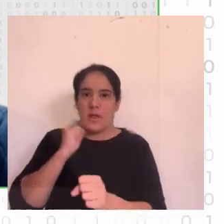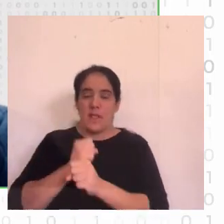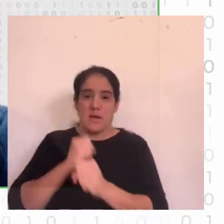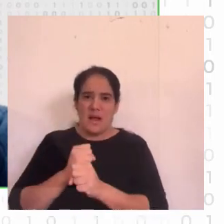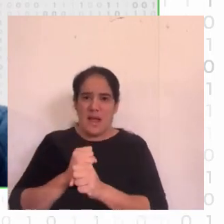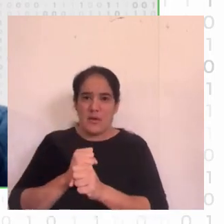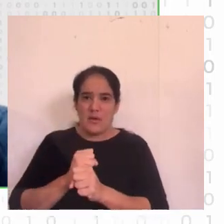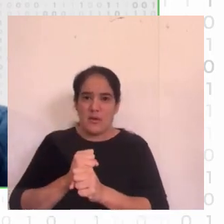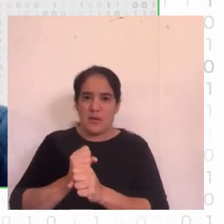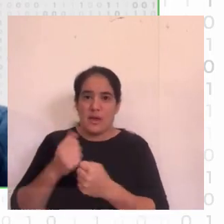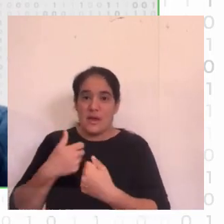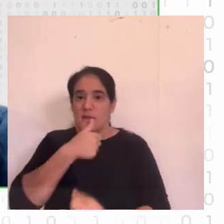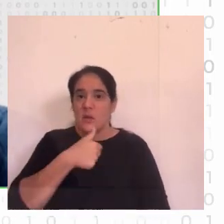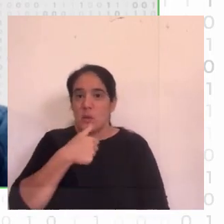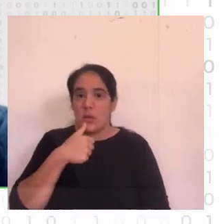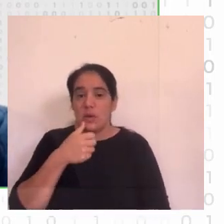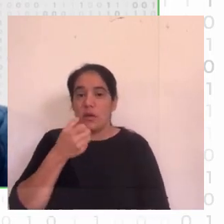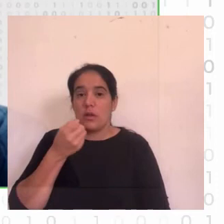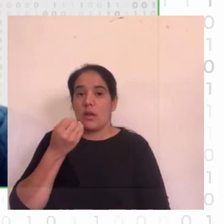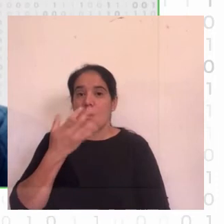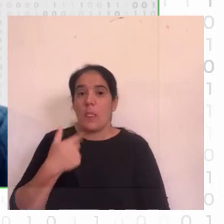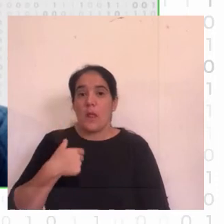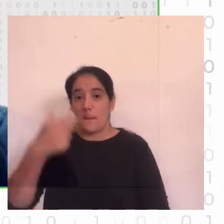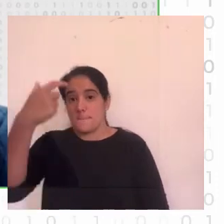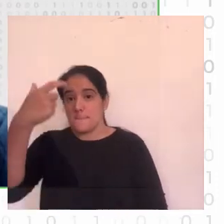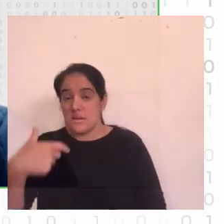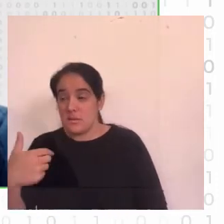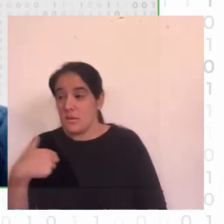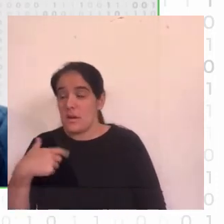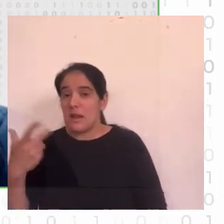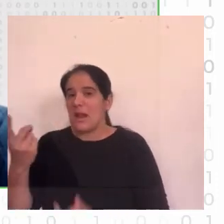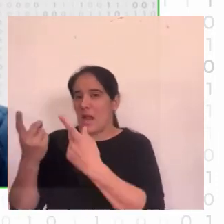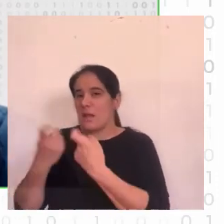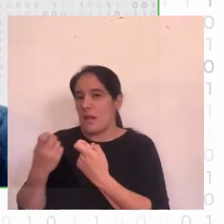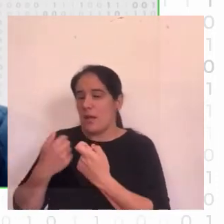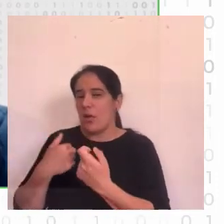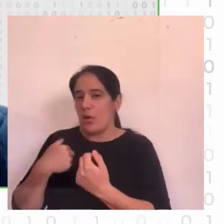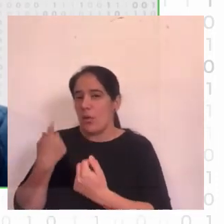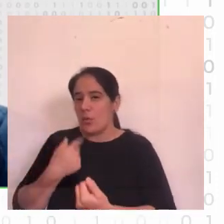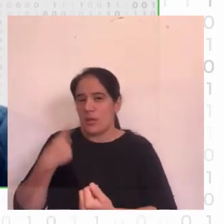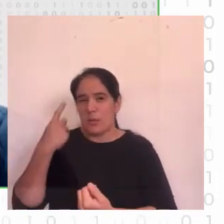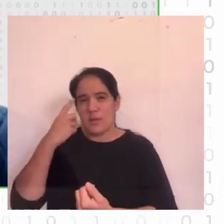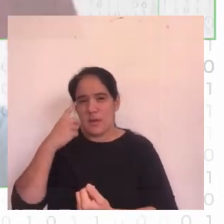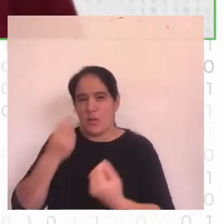esa solución y si el cliente había venido con la pregunta o ya quería hacer esa implementación